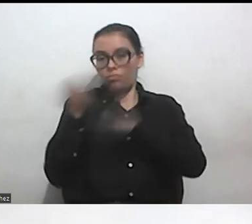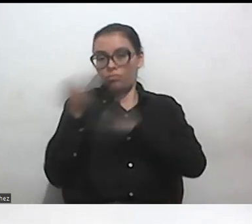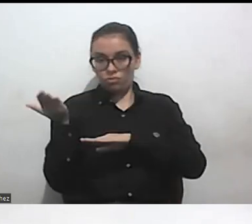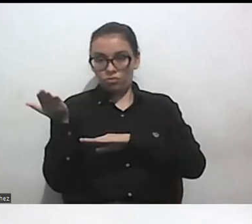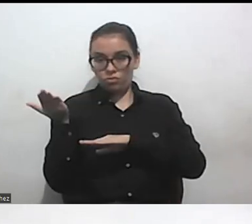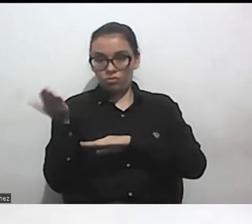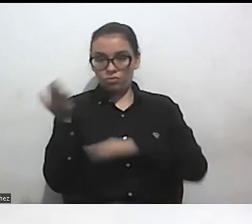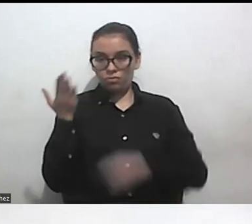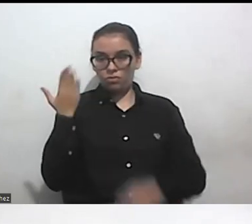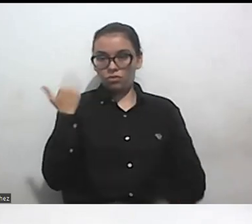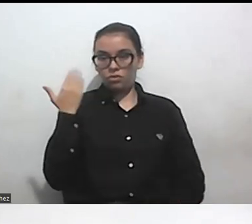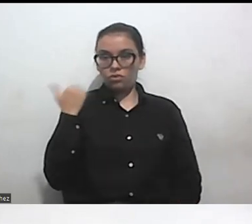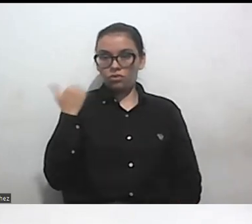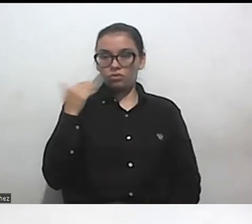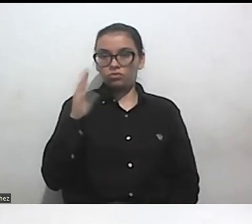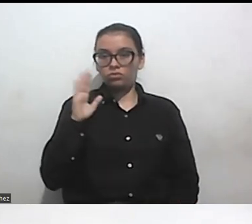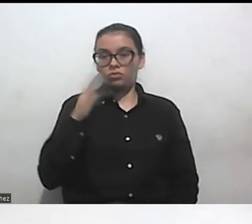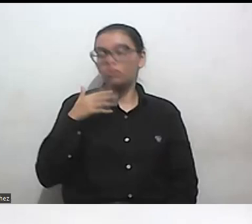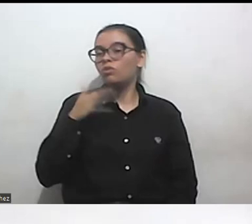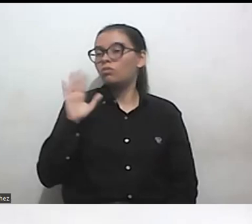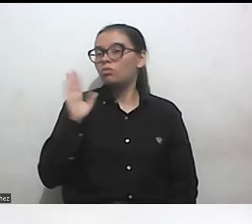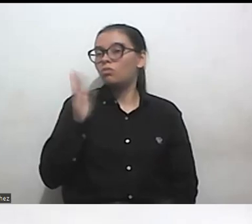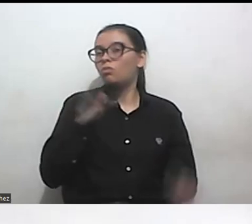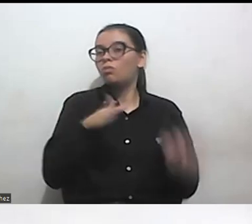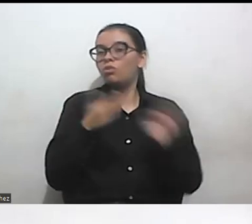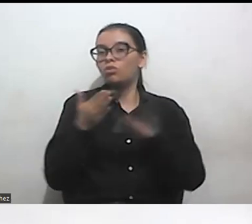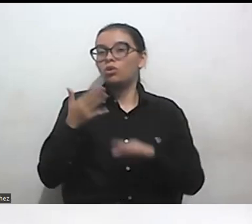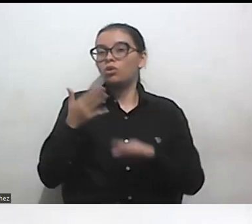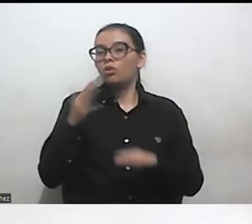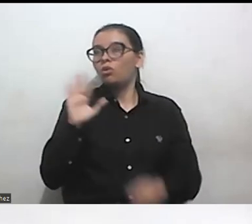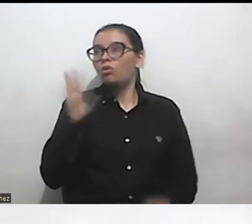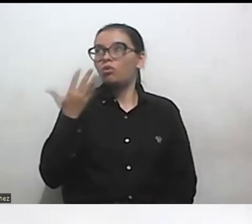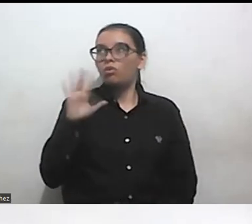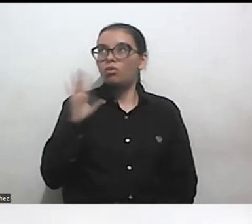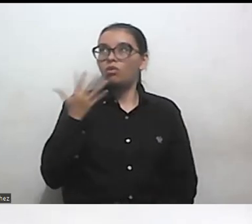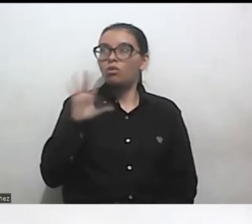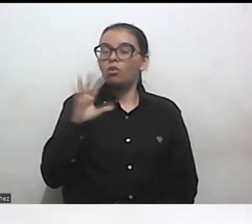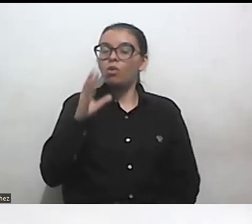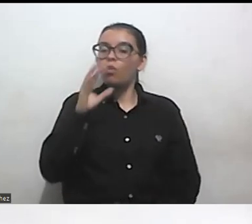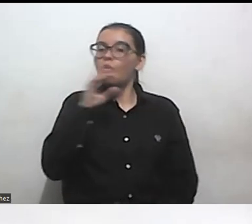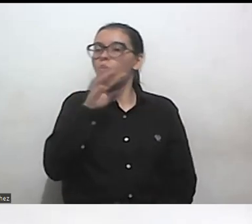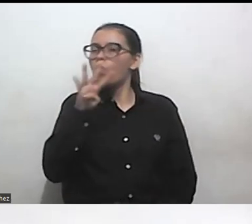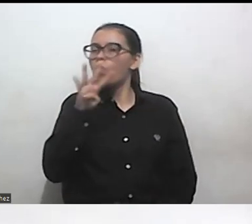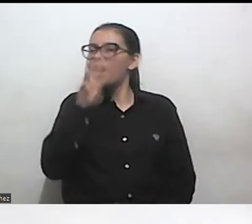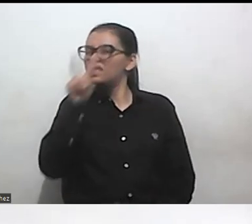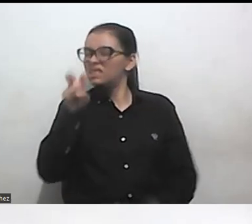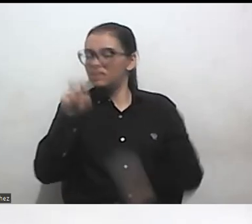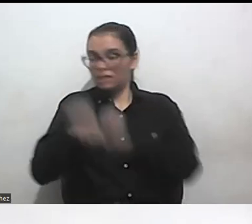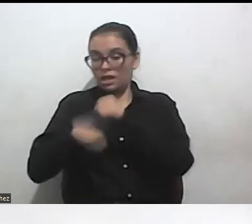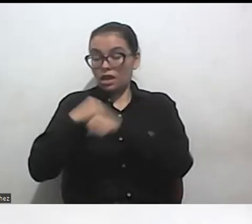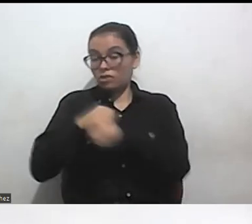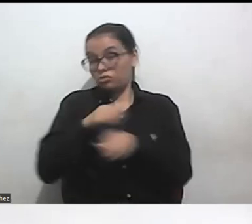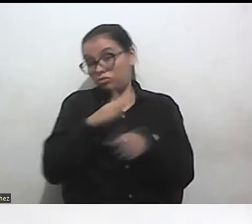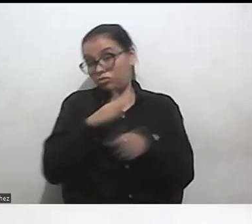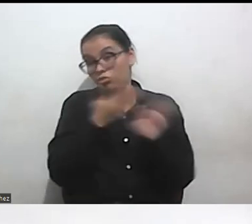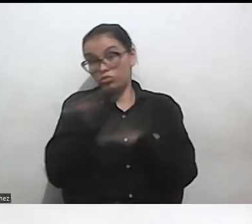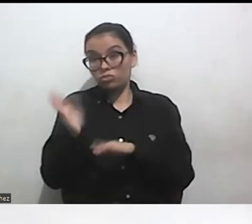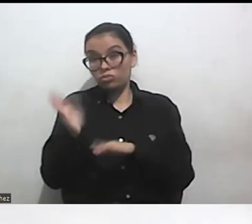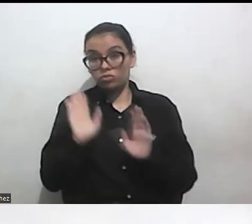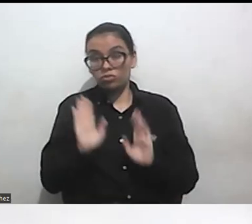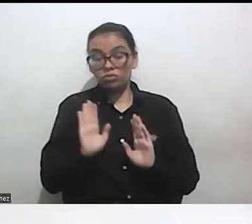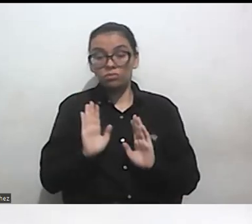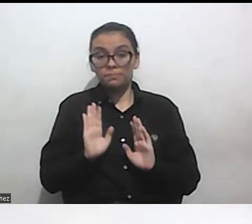siendo muy joven o sea él no debía tener más de 47 años entonces